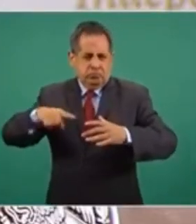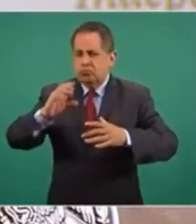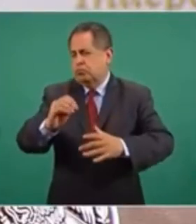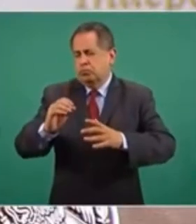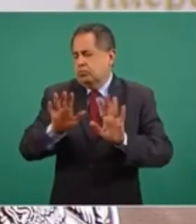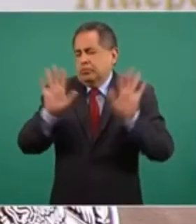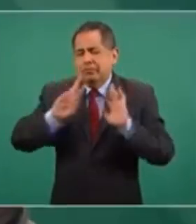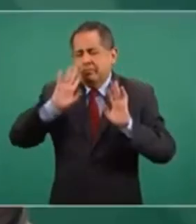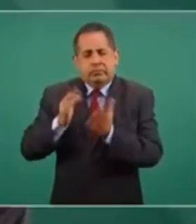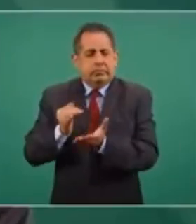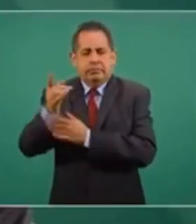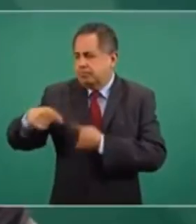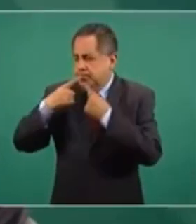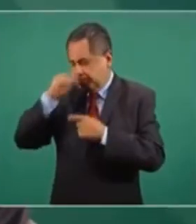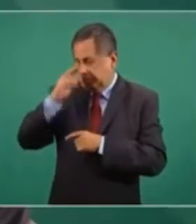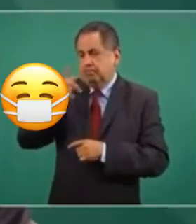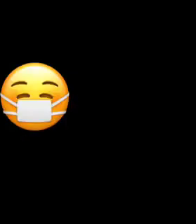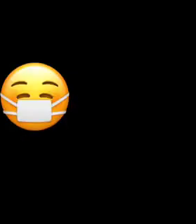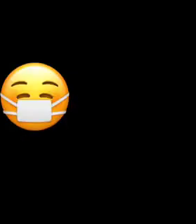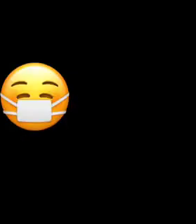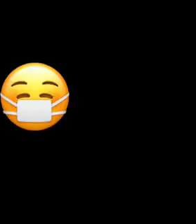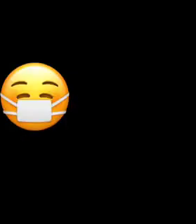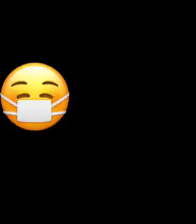lo que se decida lo que convenga más